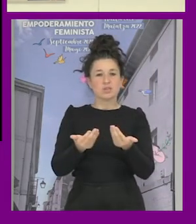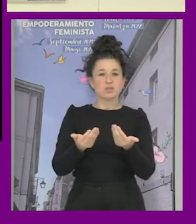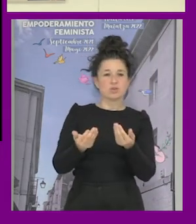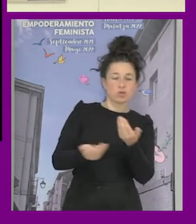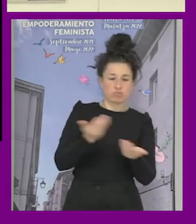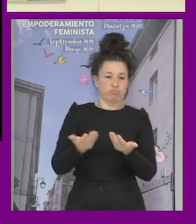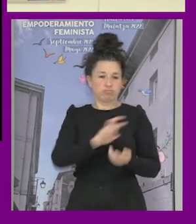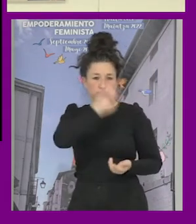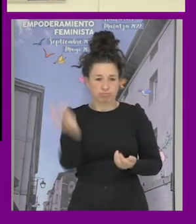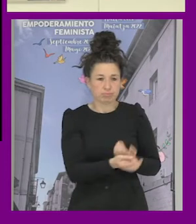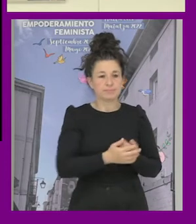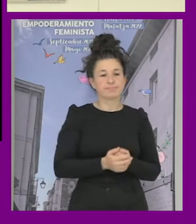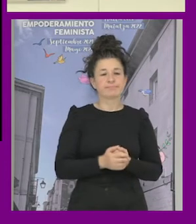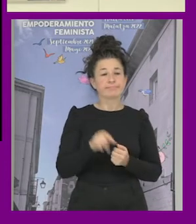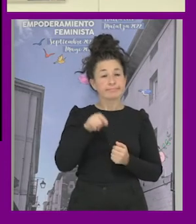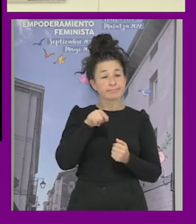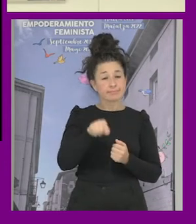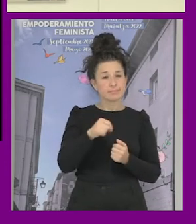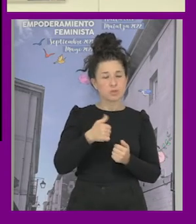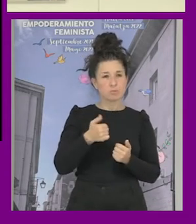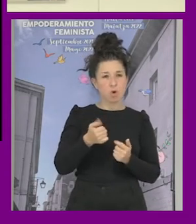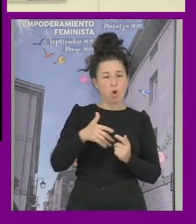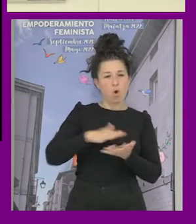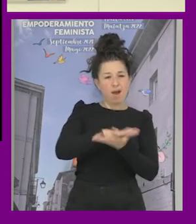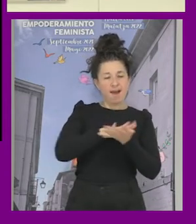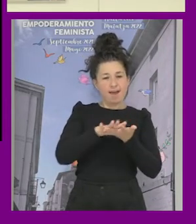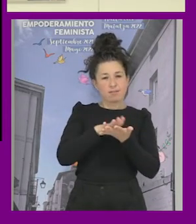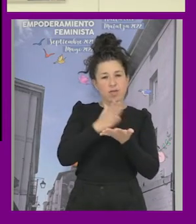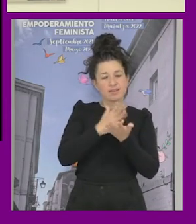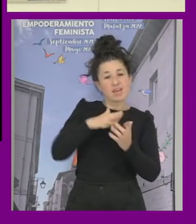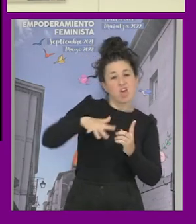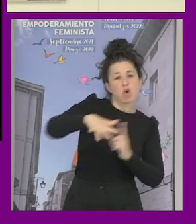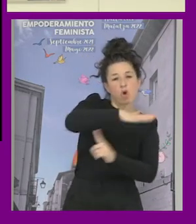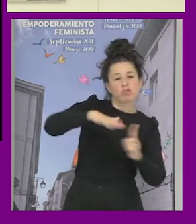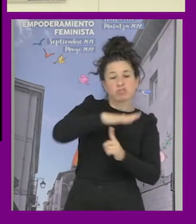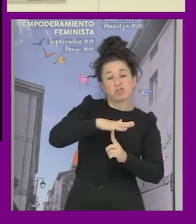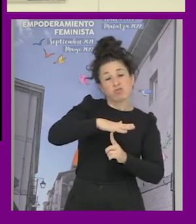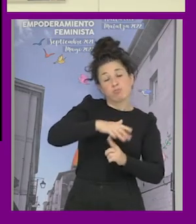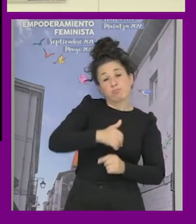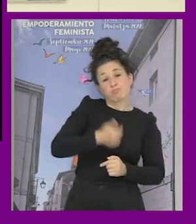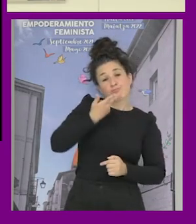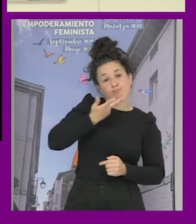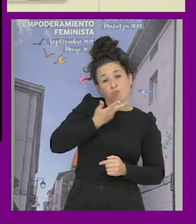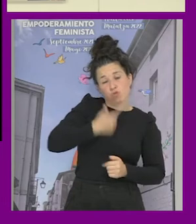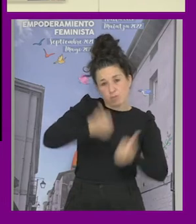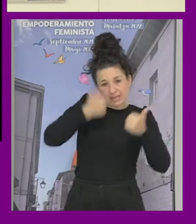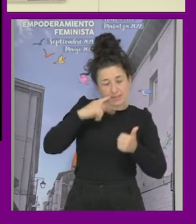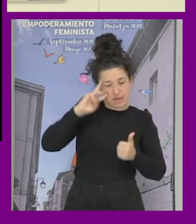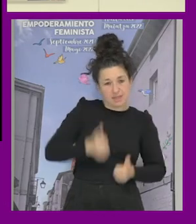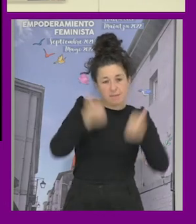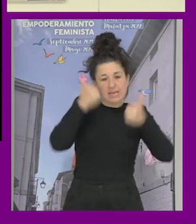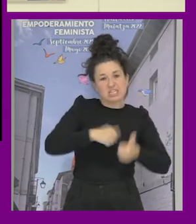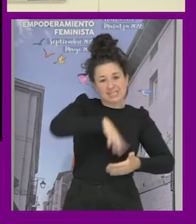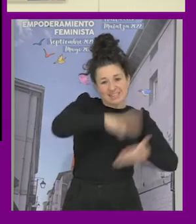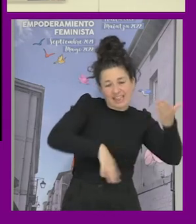en sentido a ver yo os hablaré desde el contexto que conozco más el contexto catalán y por tanto en la parte de debate a